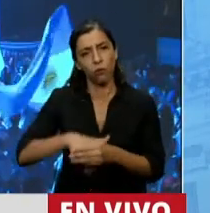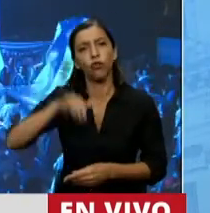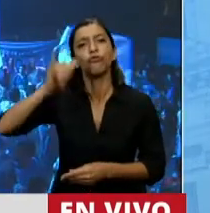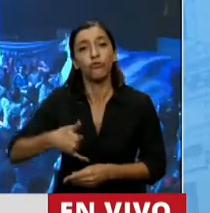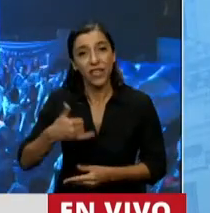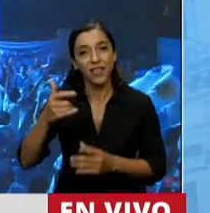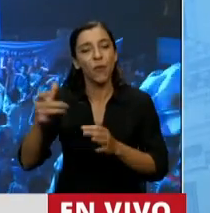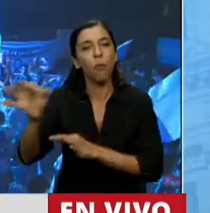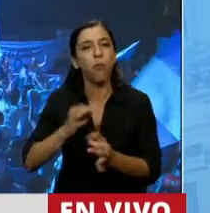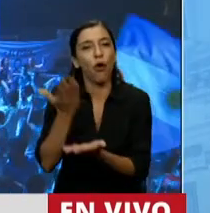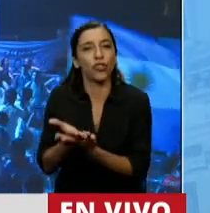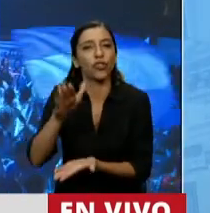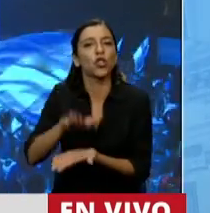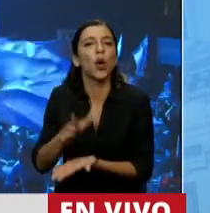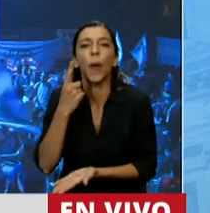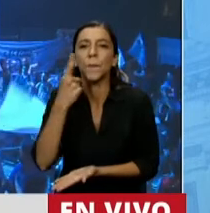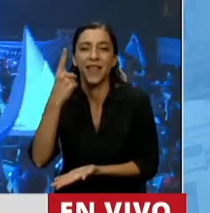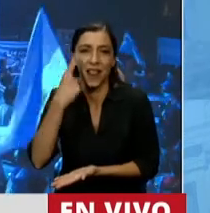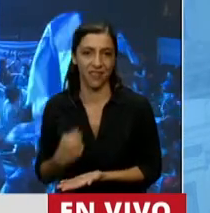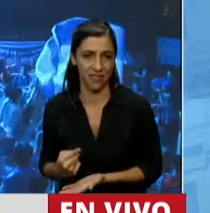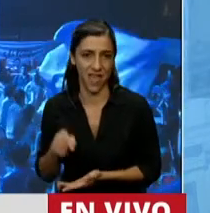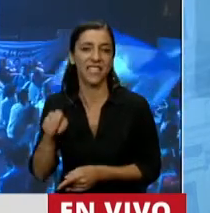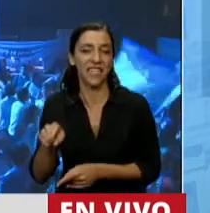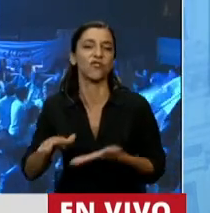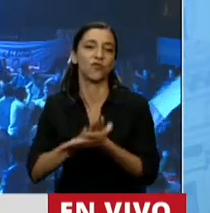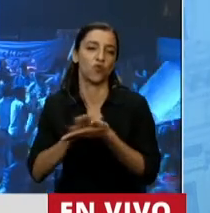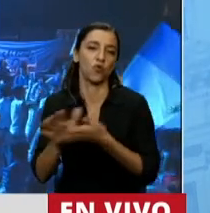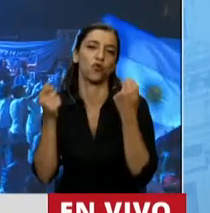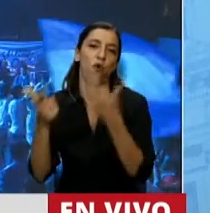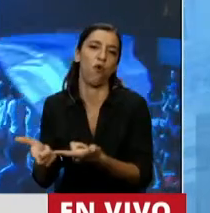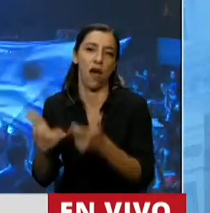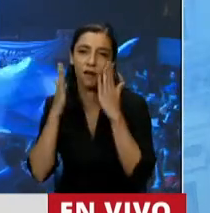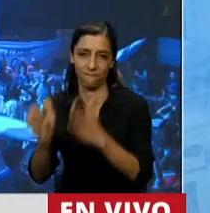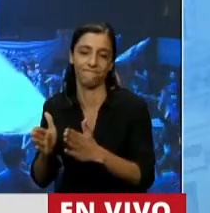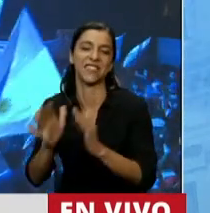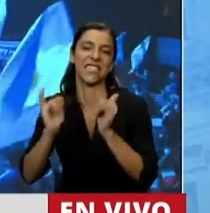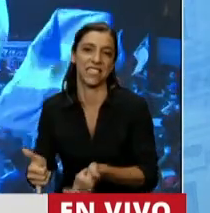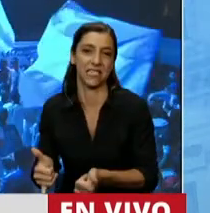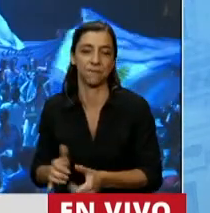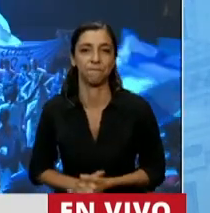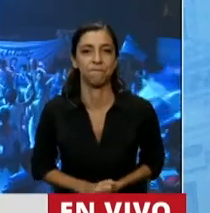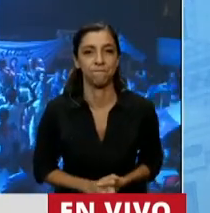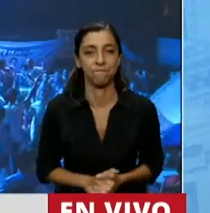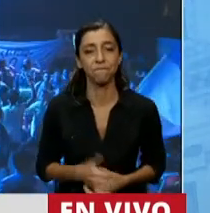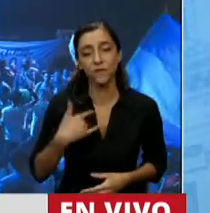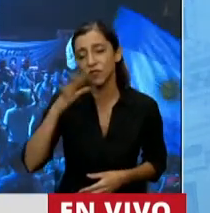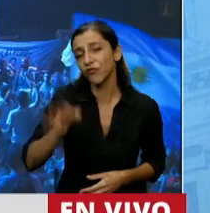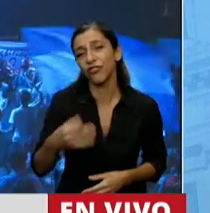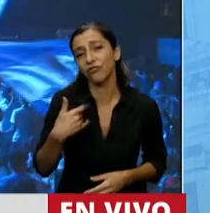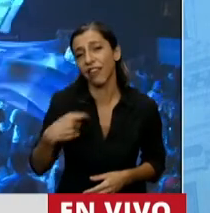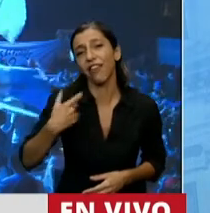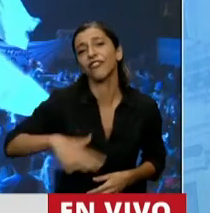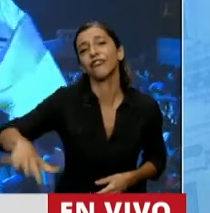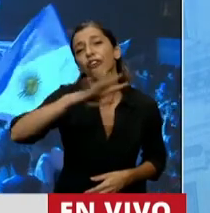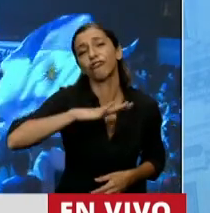creo que apunta a resolver parte de este problema. Sé que esto no conforma a toda la sociedad. Sé que